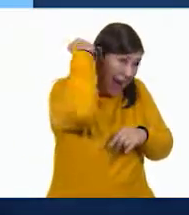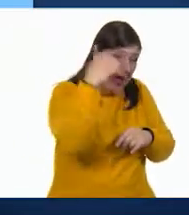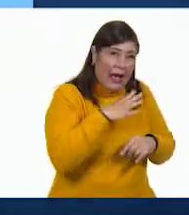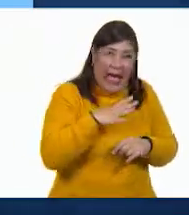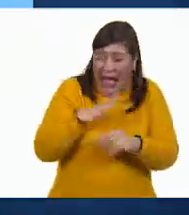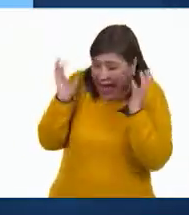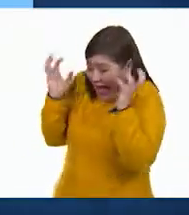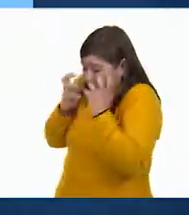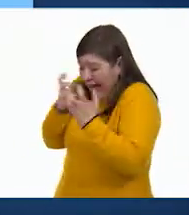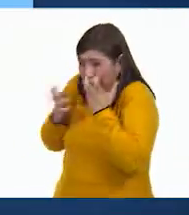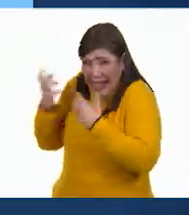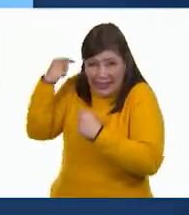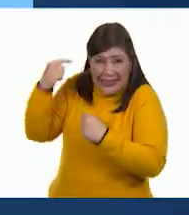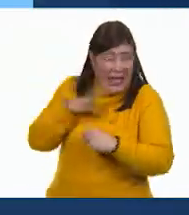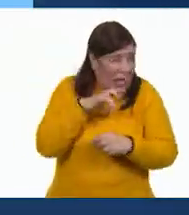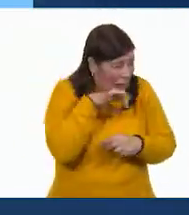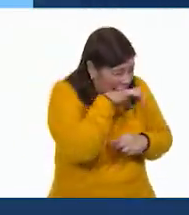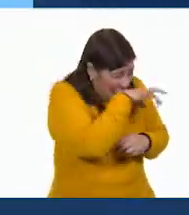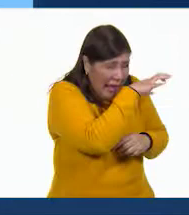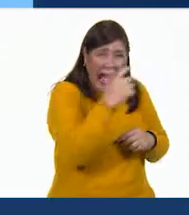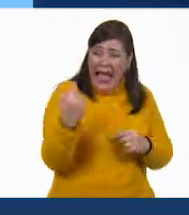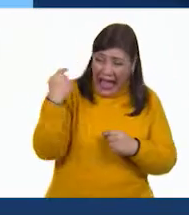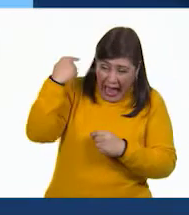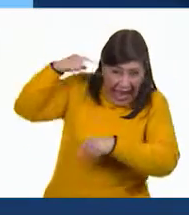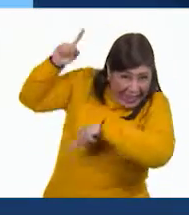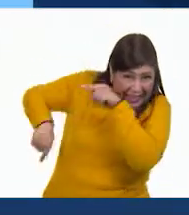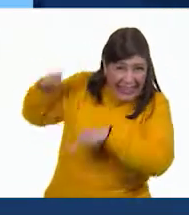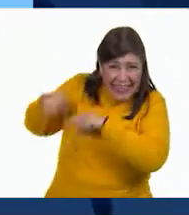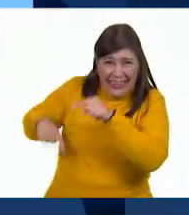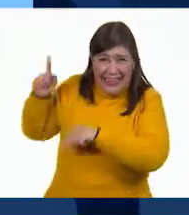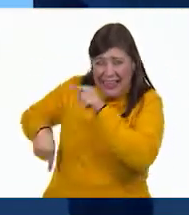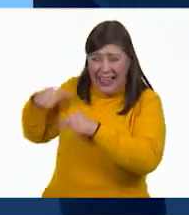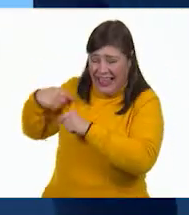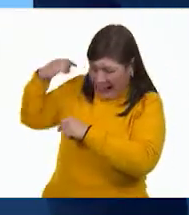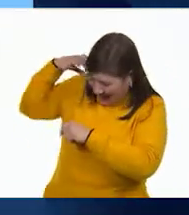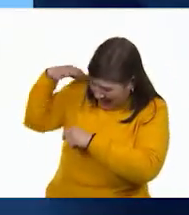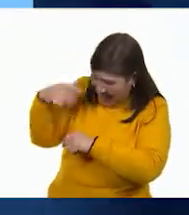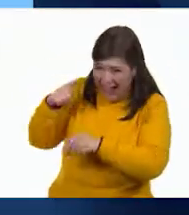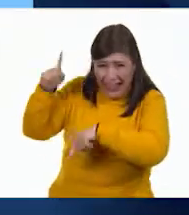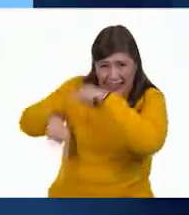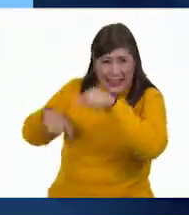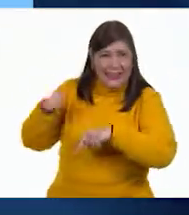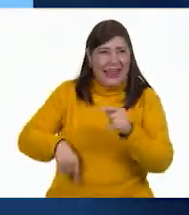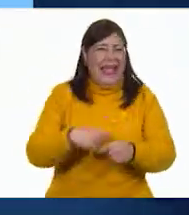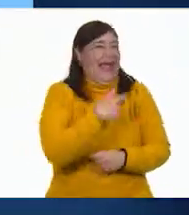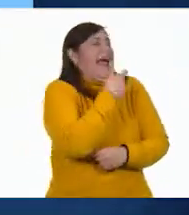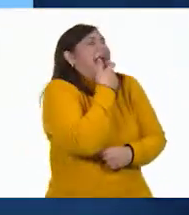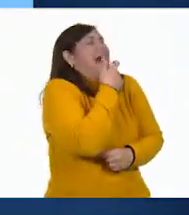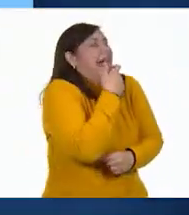¡Quítamela! Y tiene muchas patas y pelos y muchos colores. ¡Quítamela! ¡Quítamela!